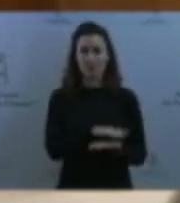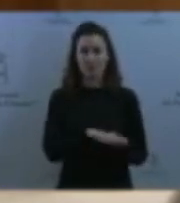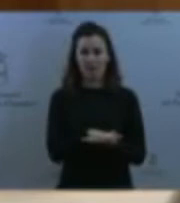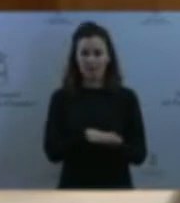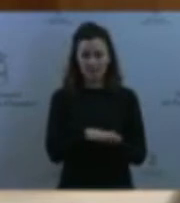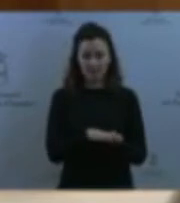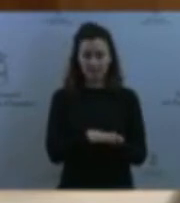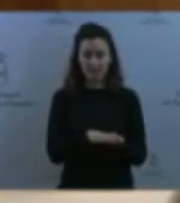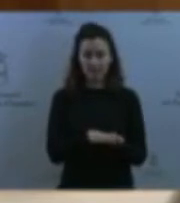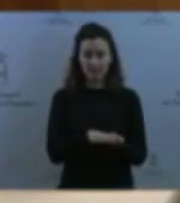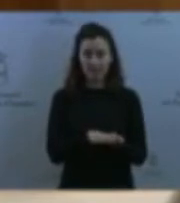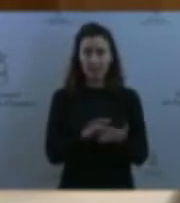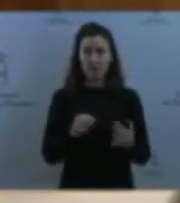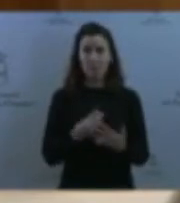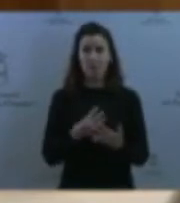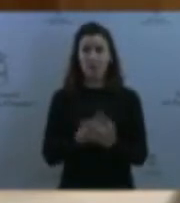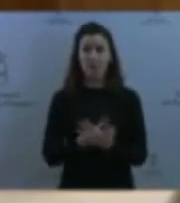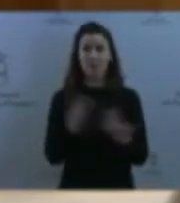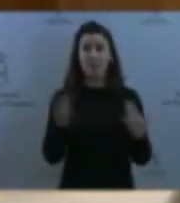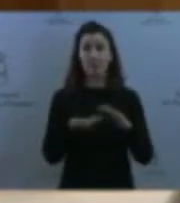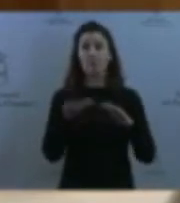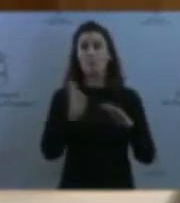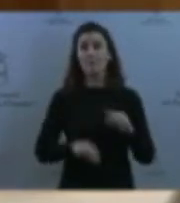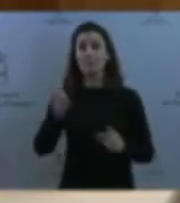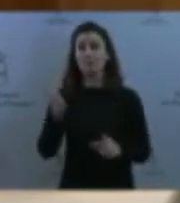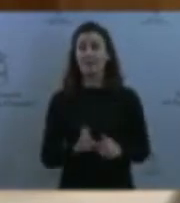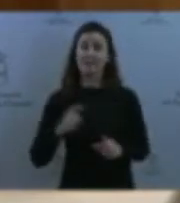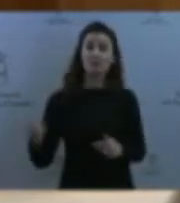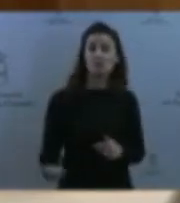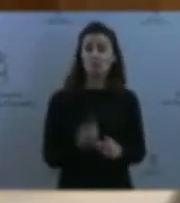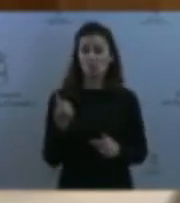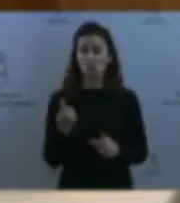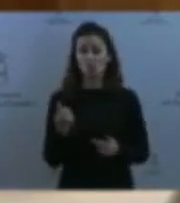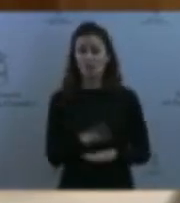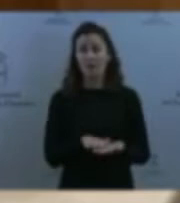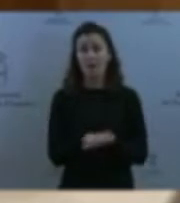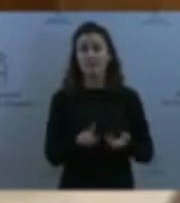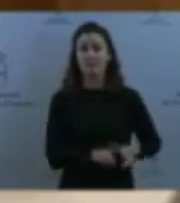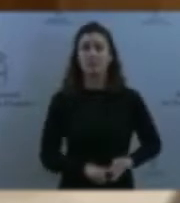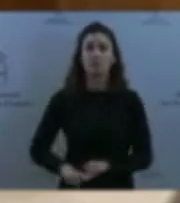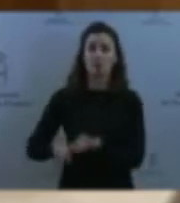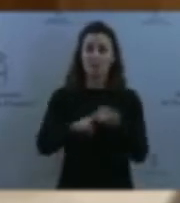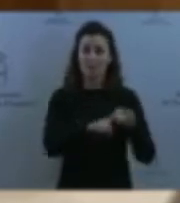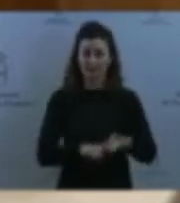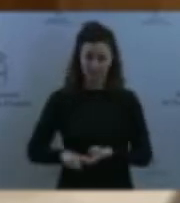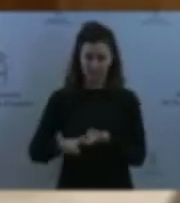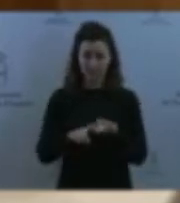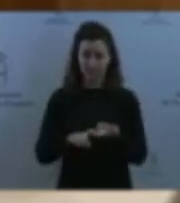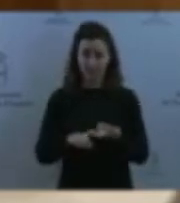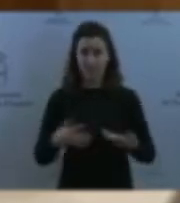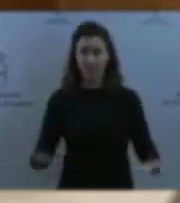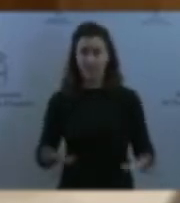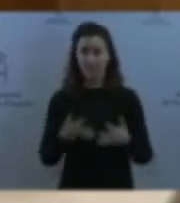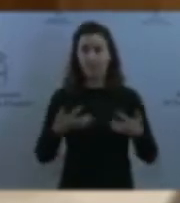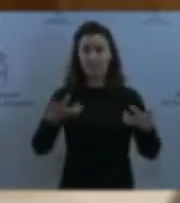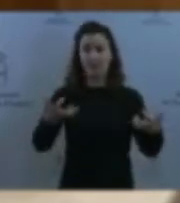hablaba de solidaridad, ¿no? Y yo creo que una frase que resume bastante bien un